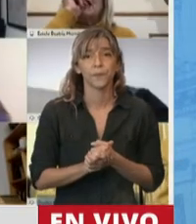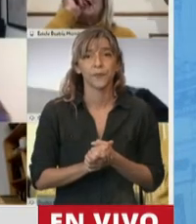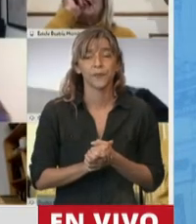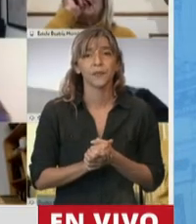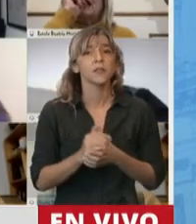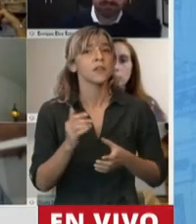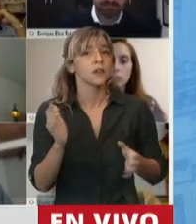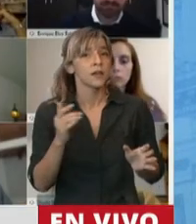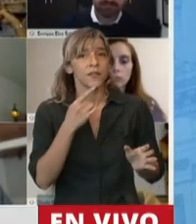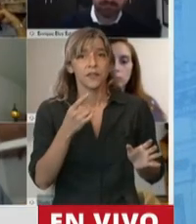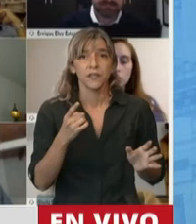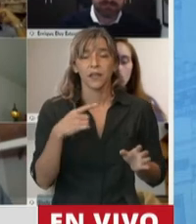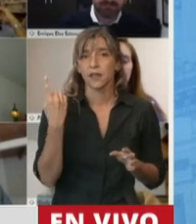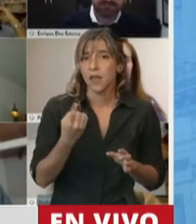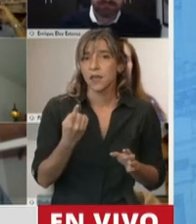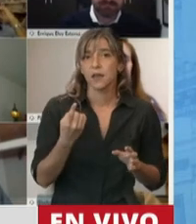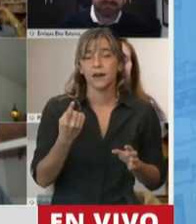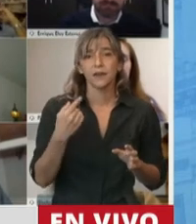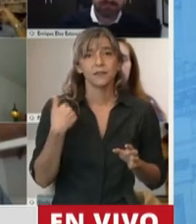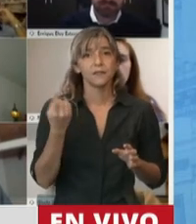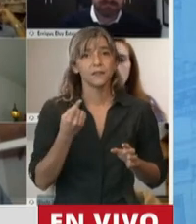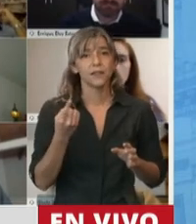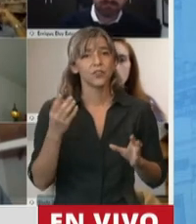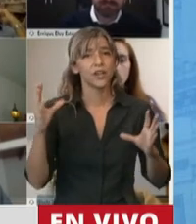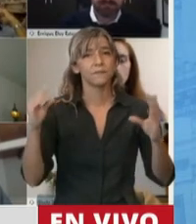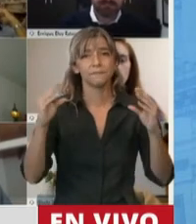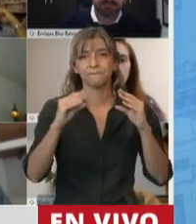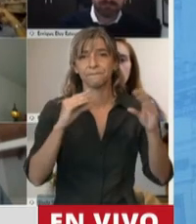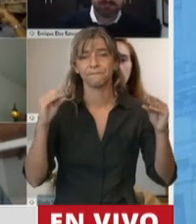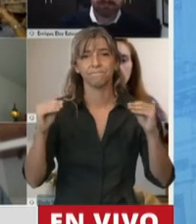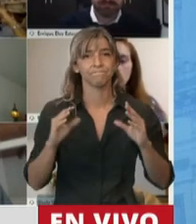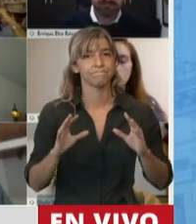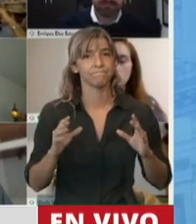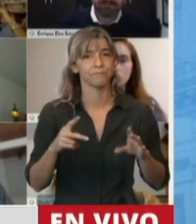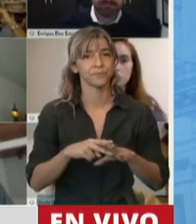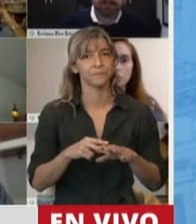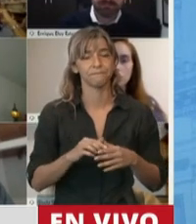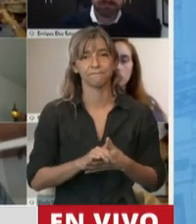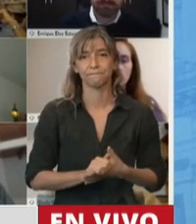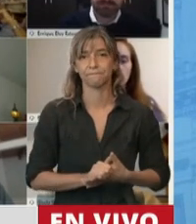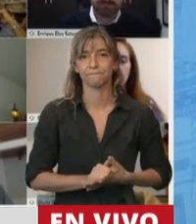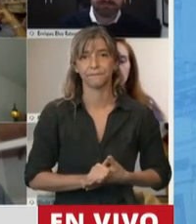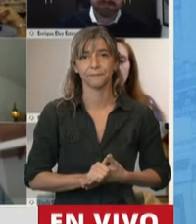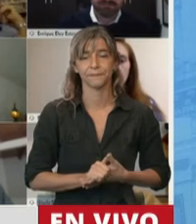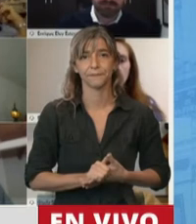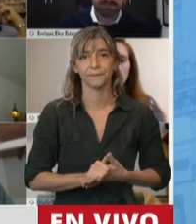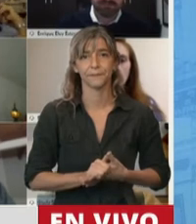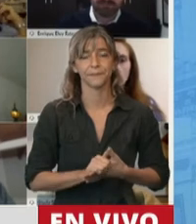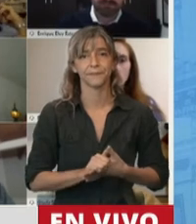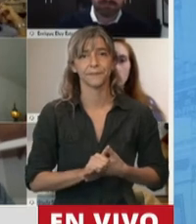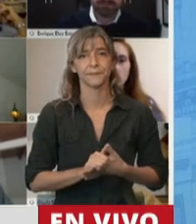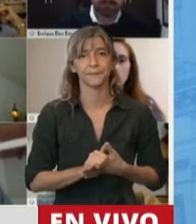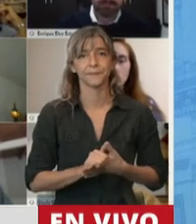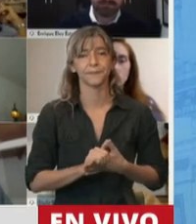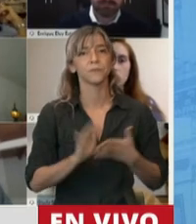que nos anima cada vez que nos resaltar a la vida del trabajo. Pero serlo